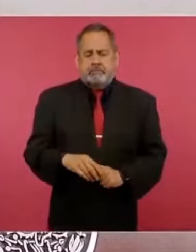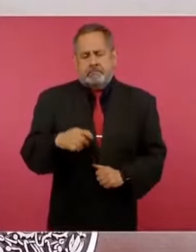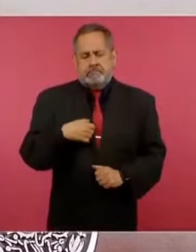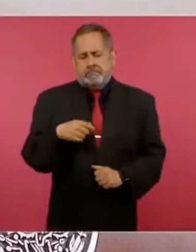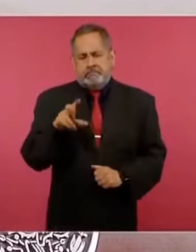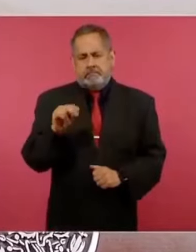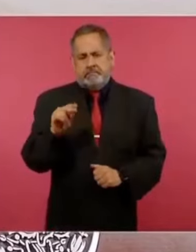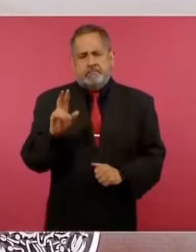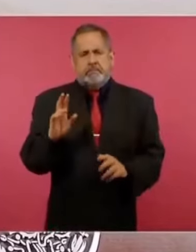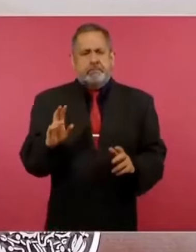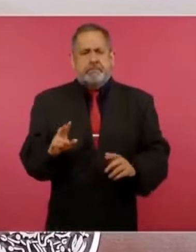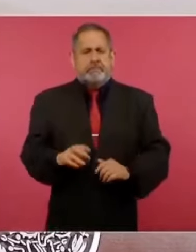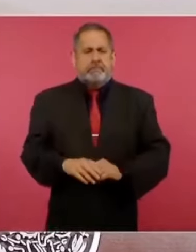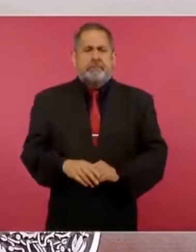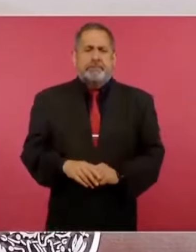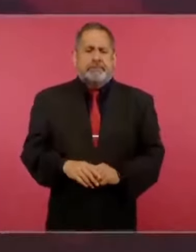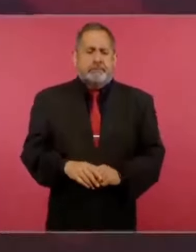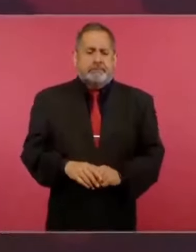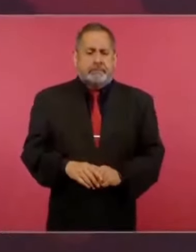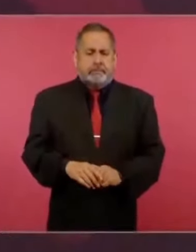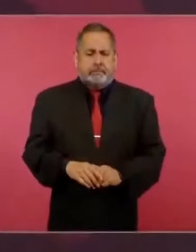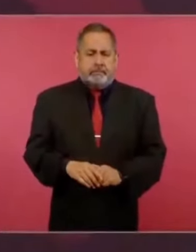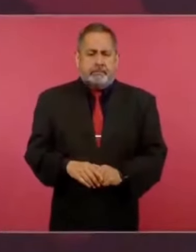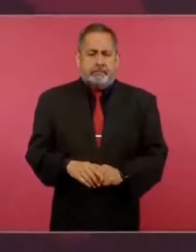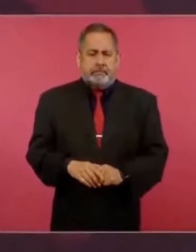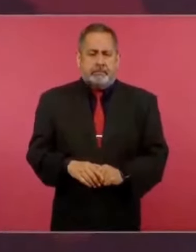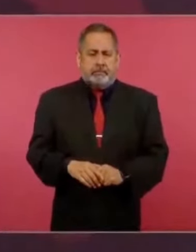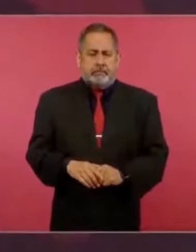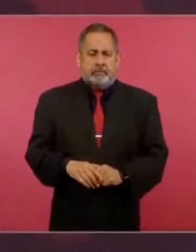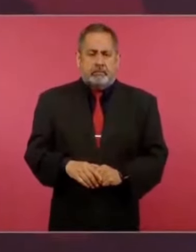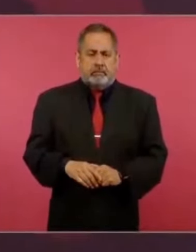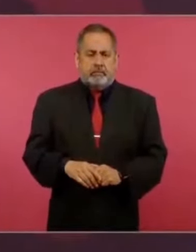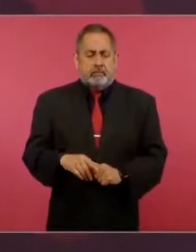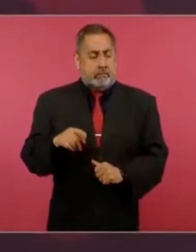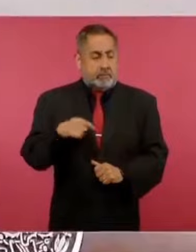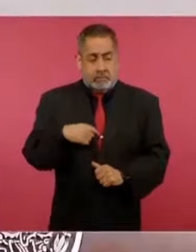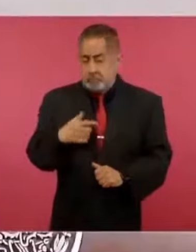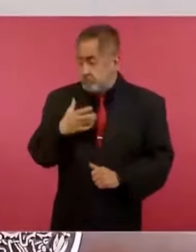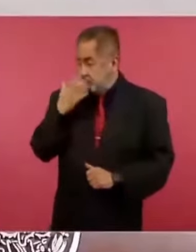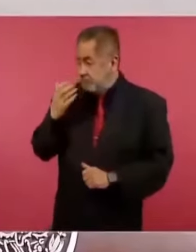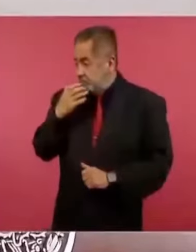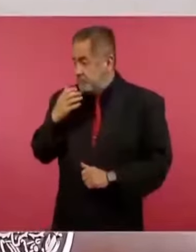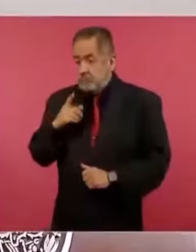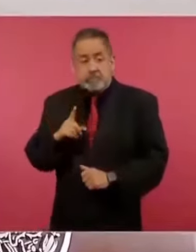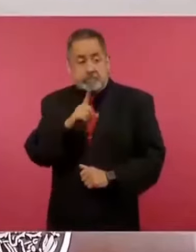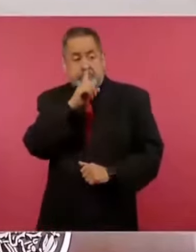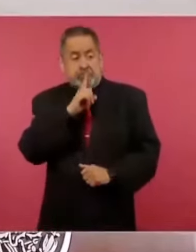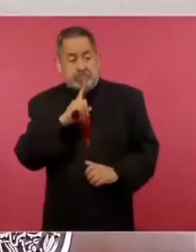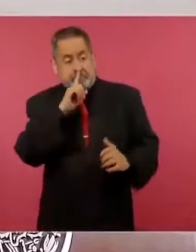estamos acostumbrados a mentir.